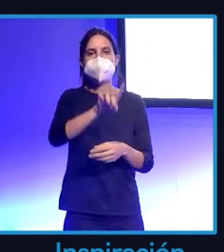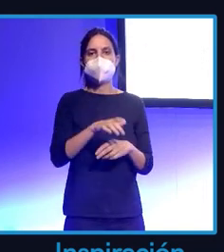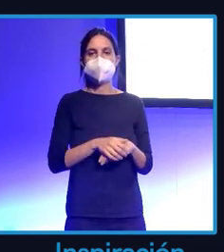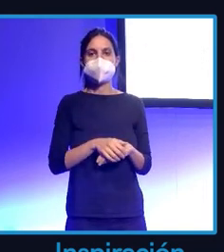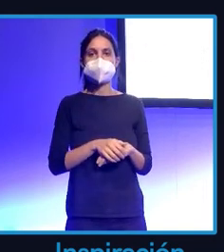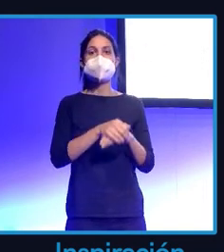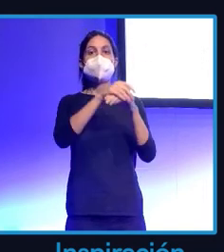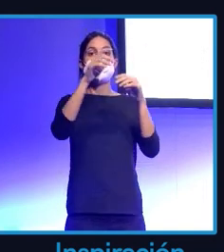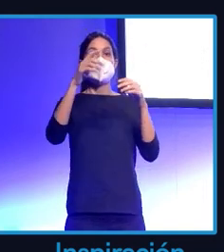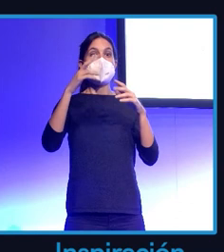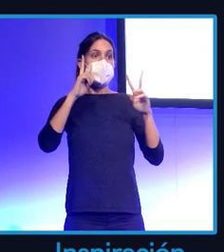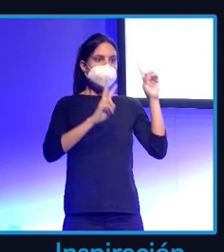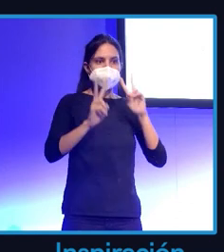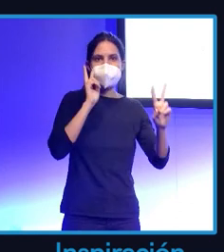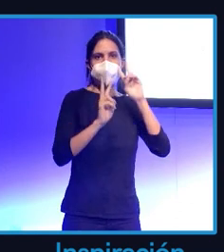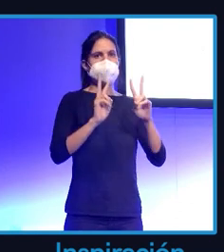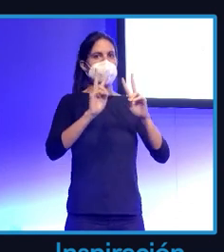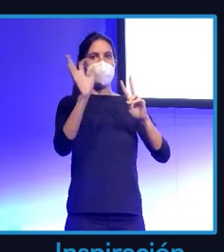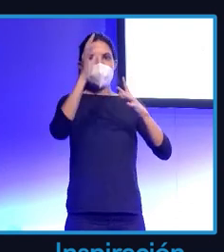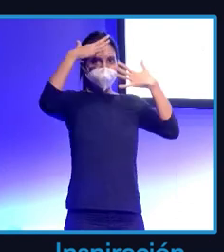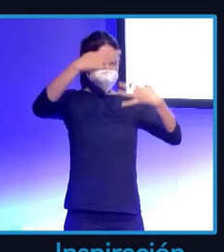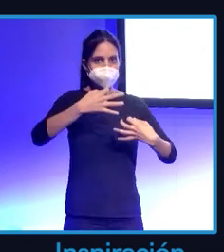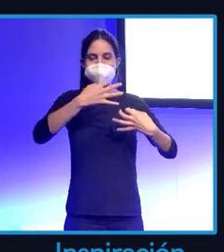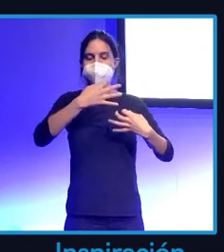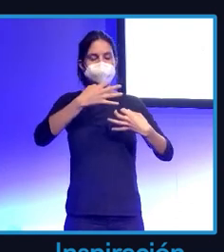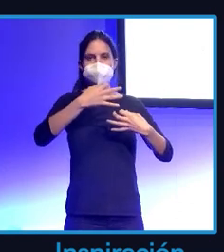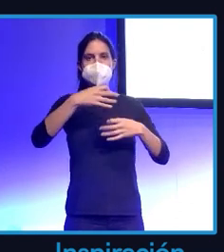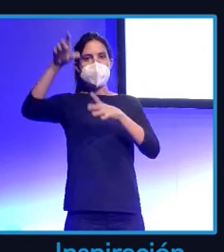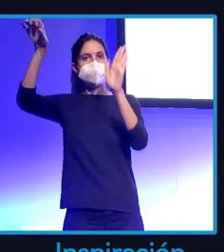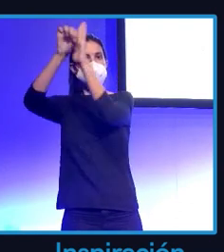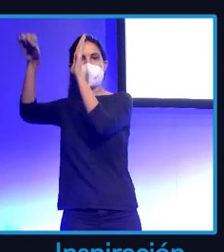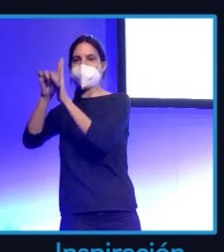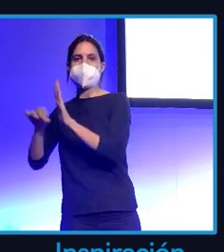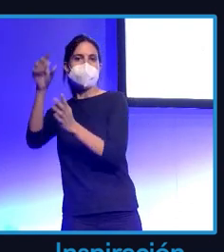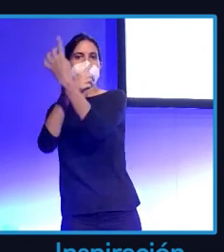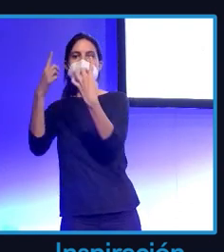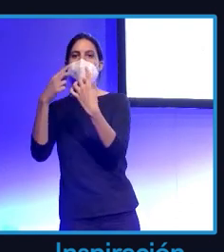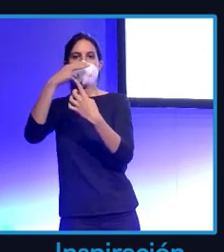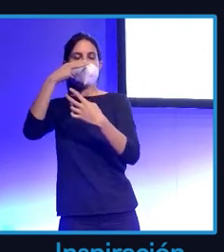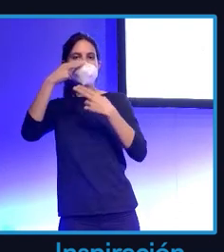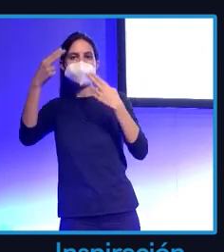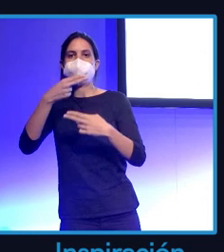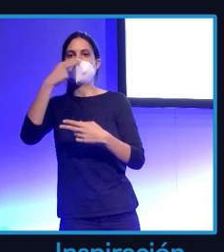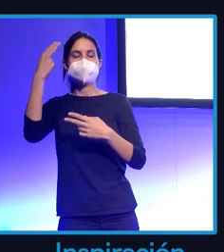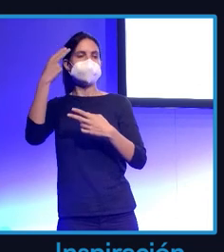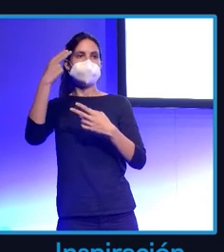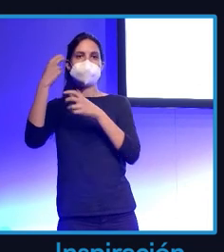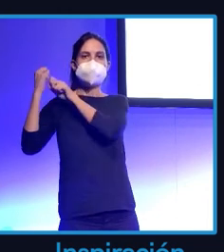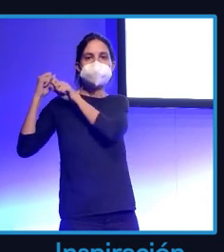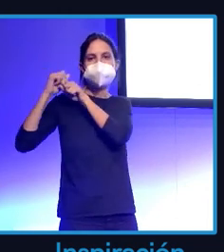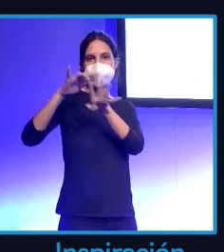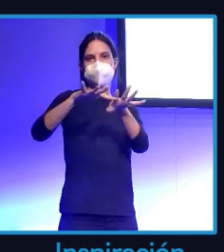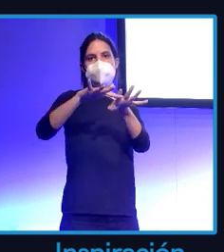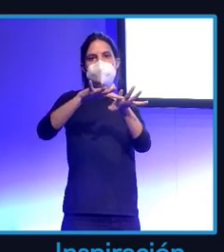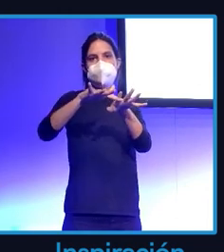hay marcas que buscan todo. Hay marcas que dan producto de forma masiva porque lo que les interesa es que todo el mundo sepa que esta marca ha llegado al mercado.